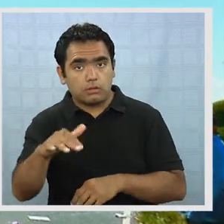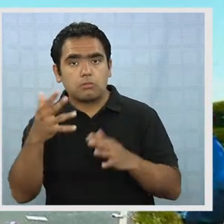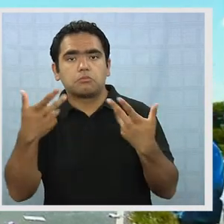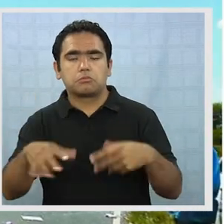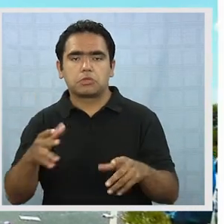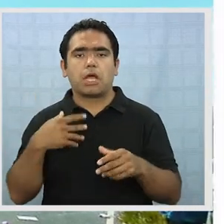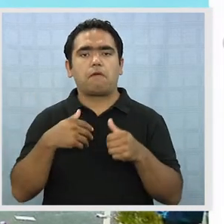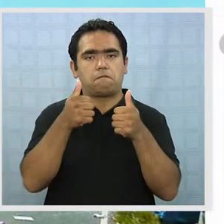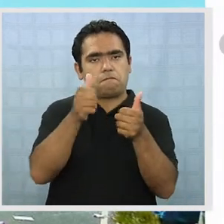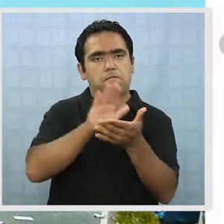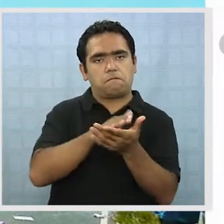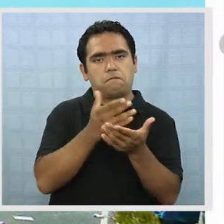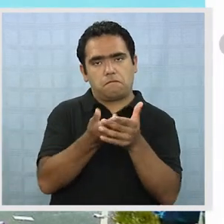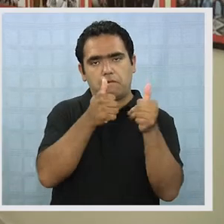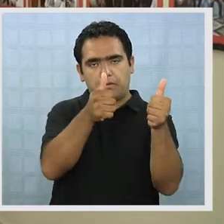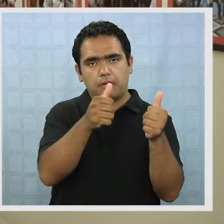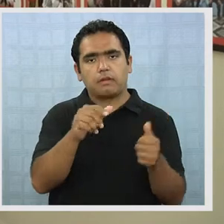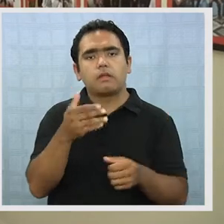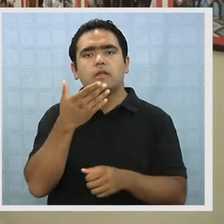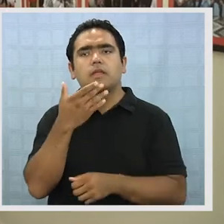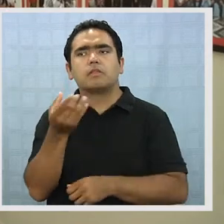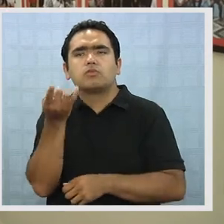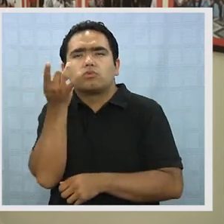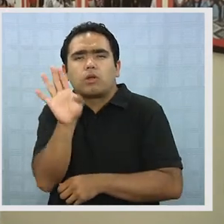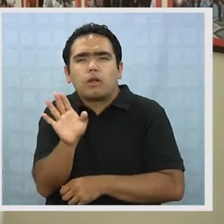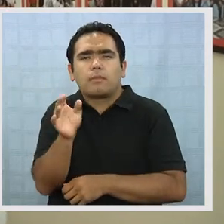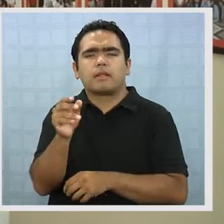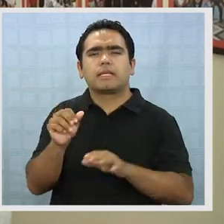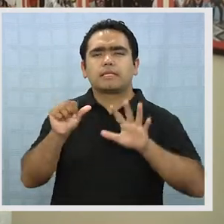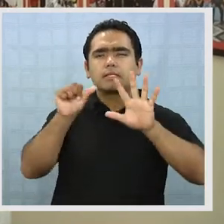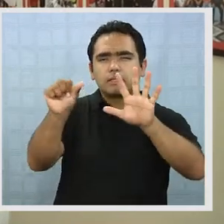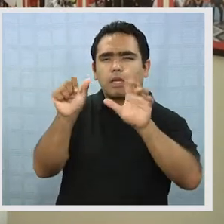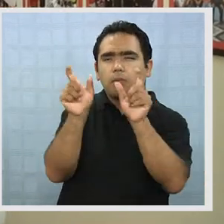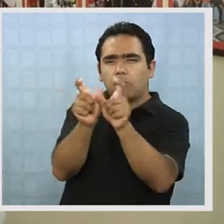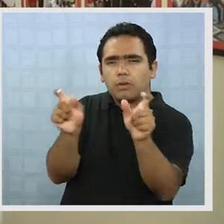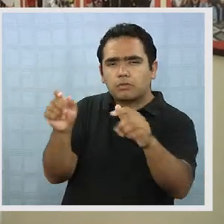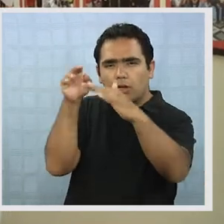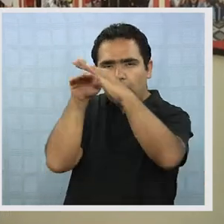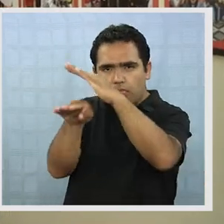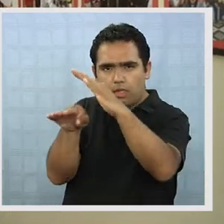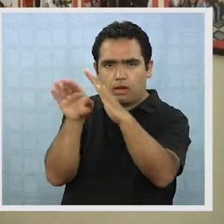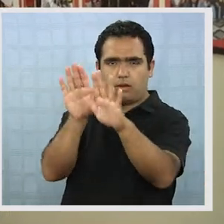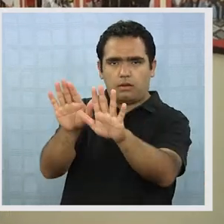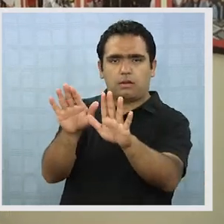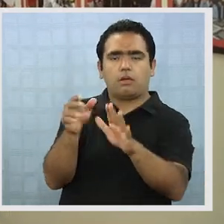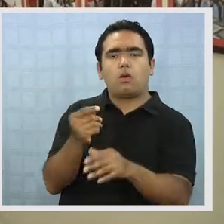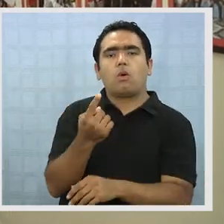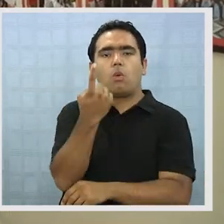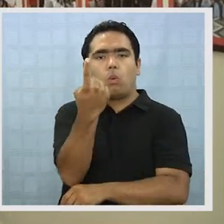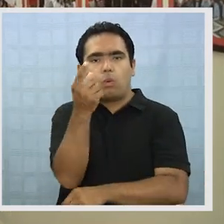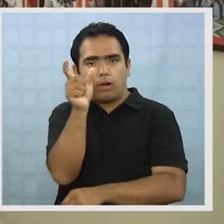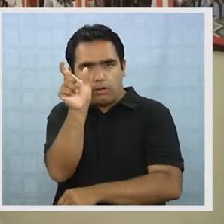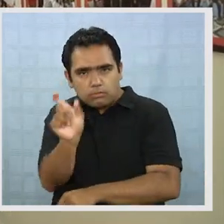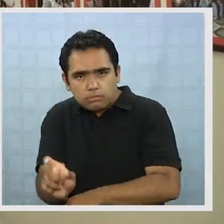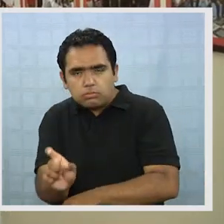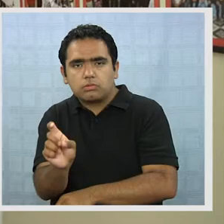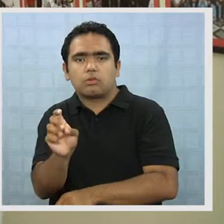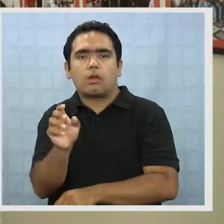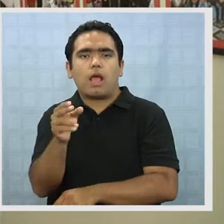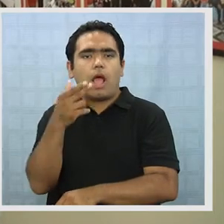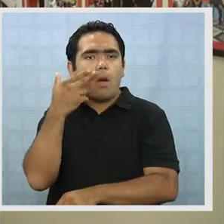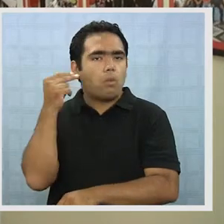y en Lomita quedan seis personas internadas, de las cuales una apoderada